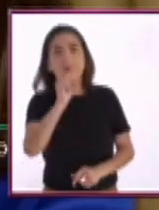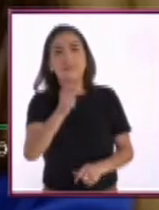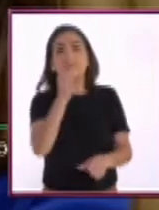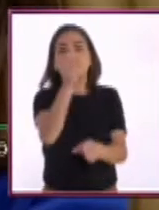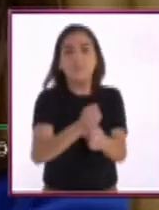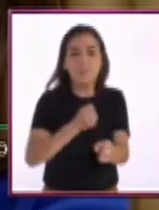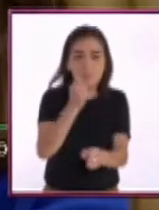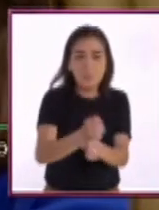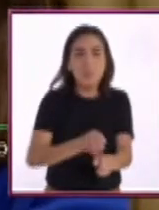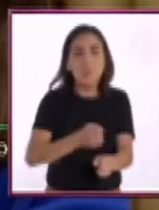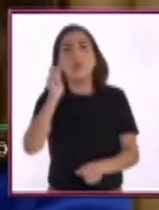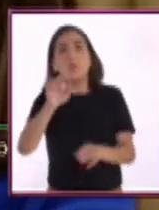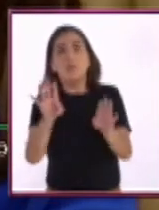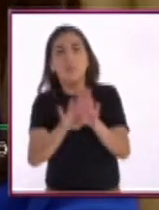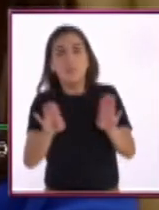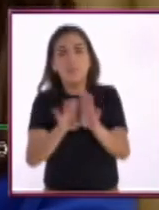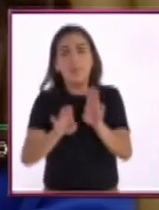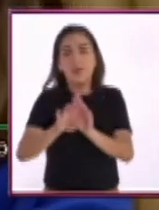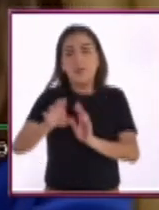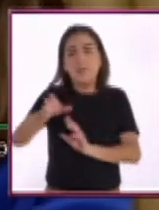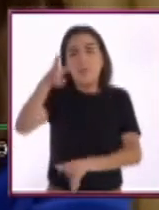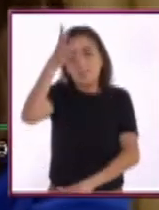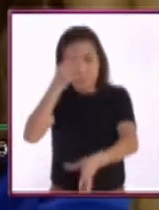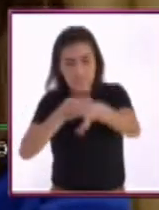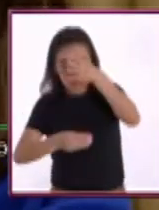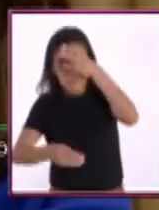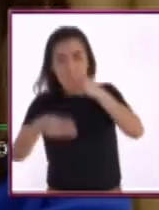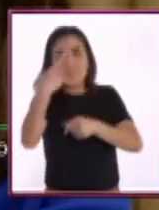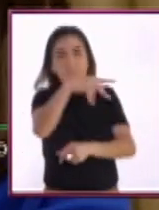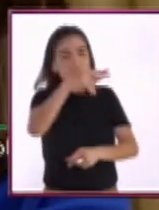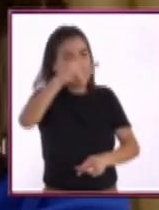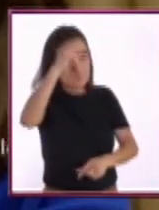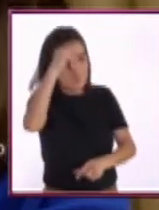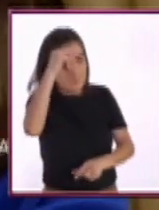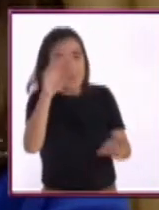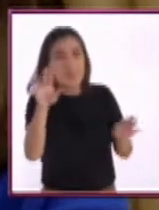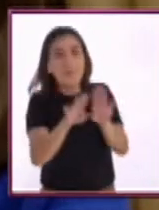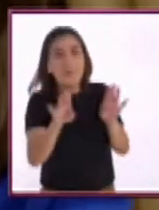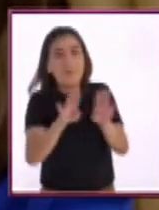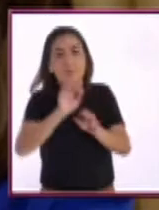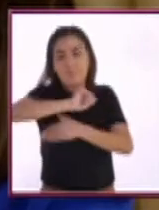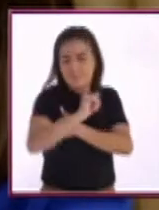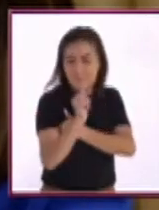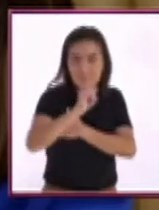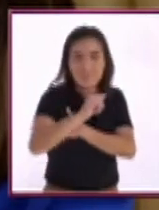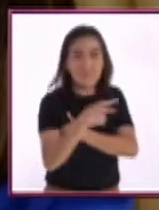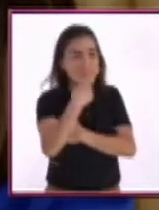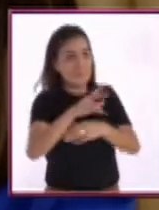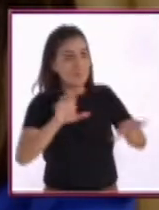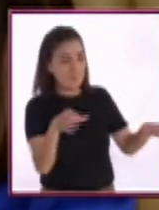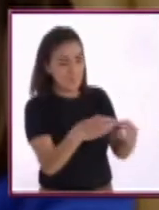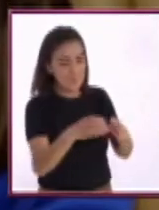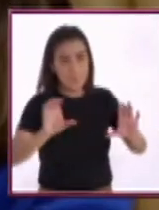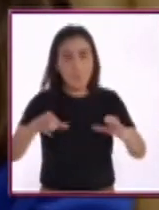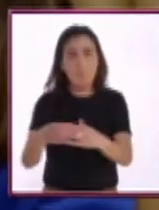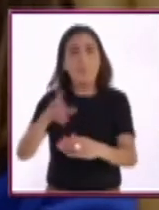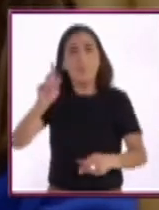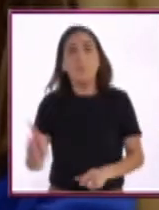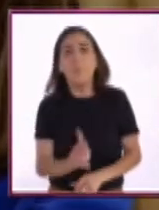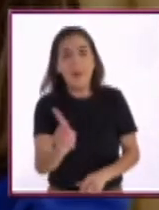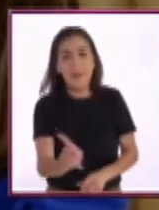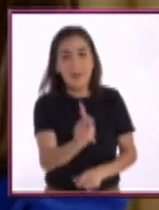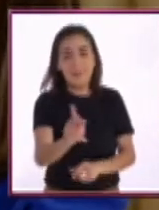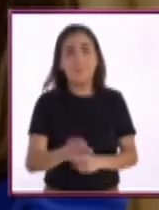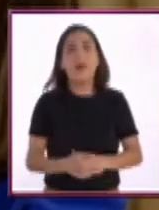relacionado con las prácticas y los saberes generalmente de los pueblos originarios o comunidades equiparables,